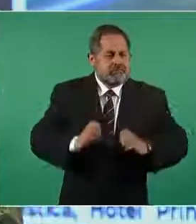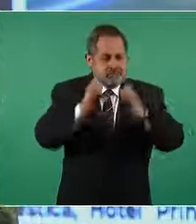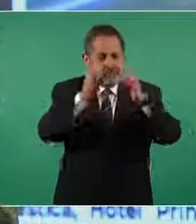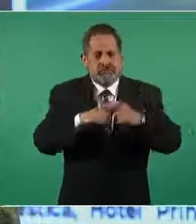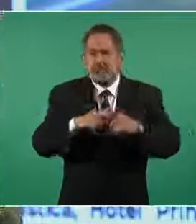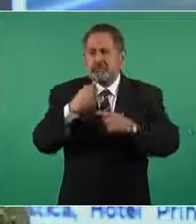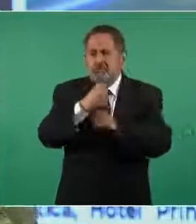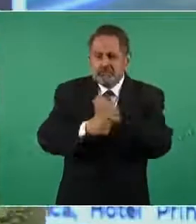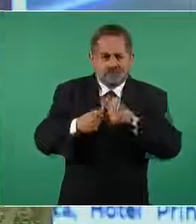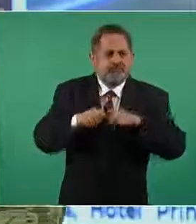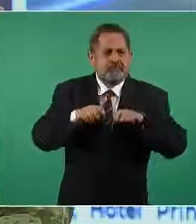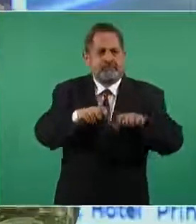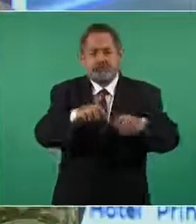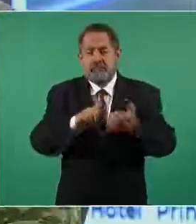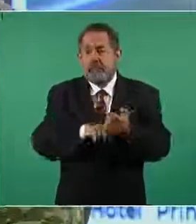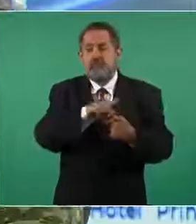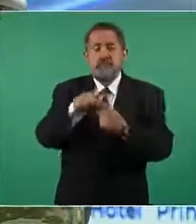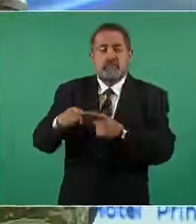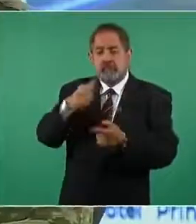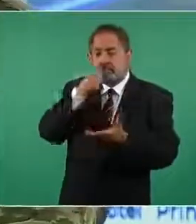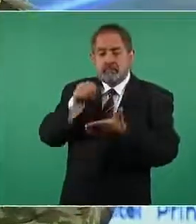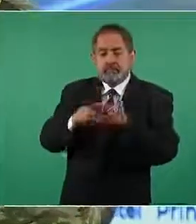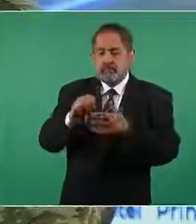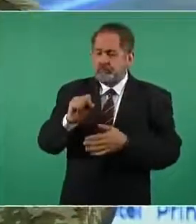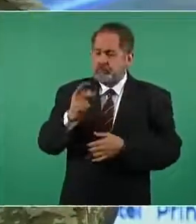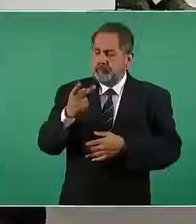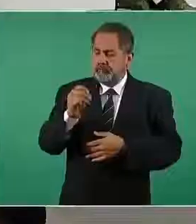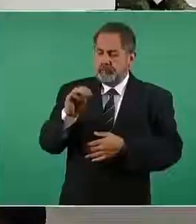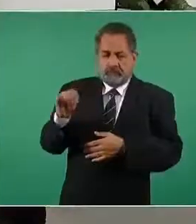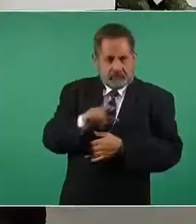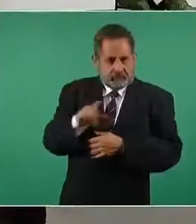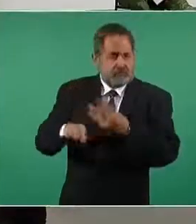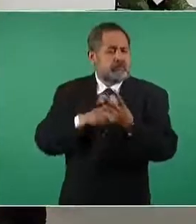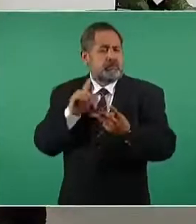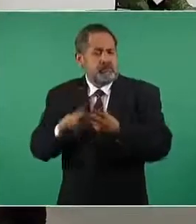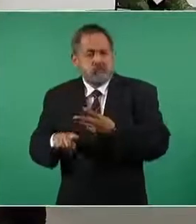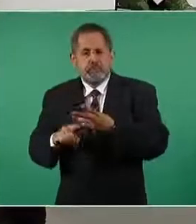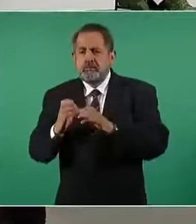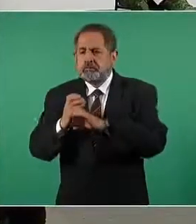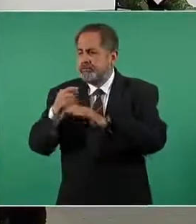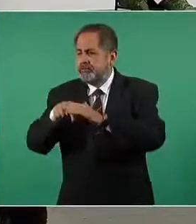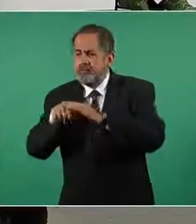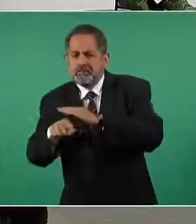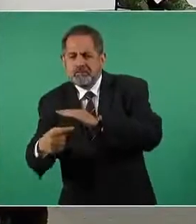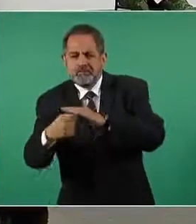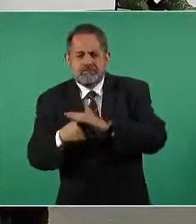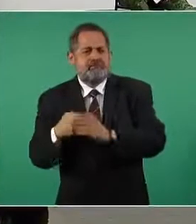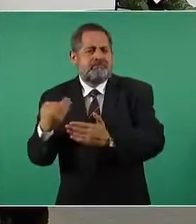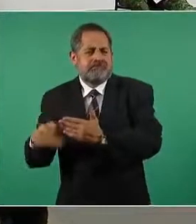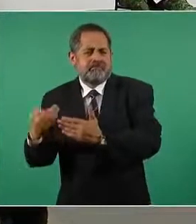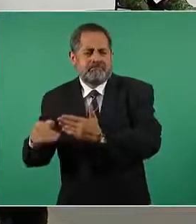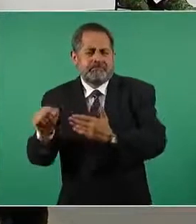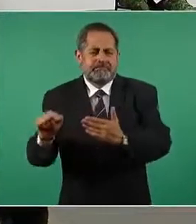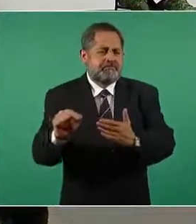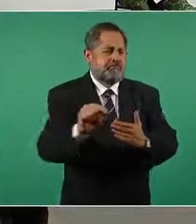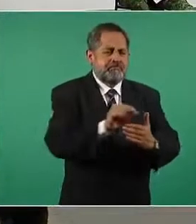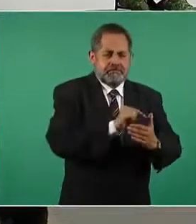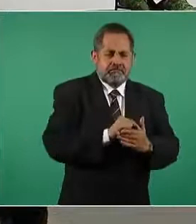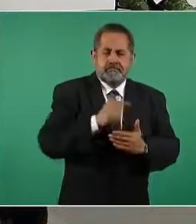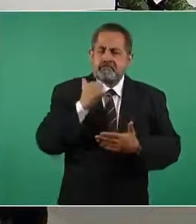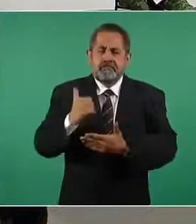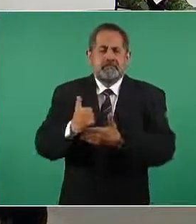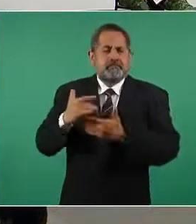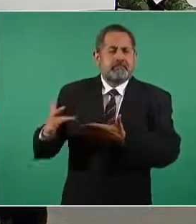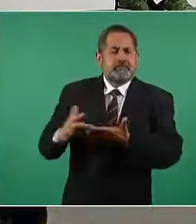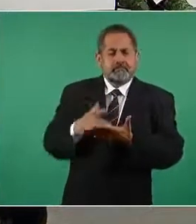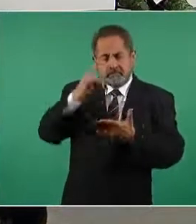instalaciones para el servicio postal mexicano centros de respaldo de comunicaciones acueductos y demás instalaciones de servicio de apoyo y el